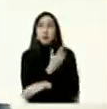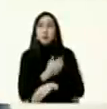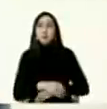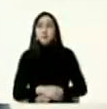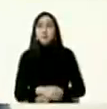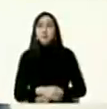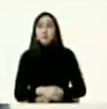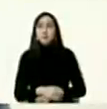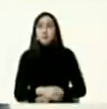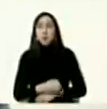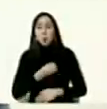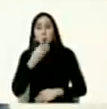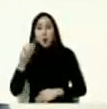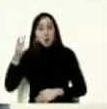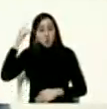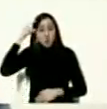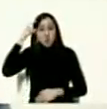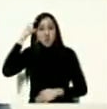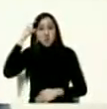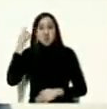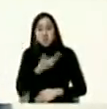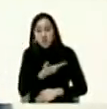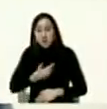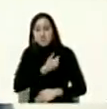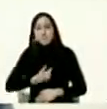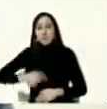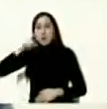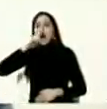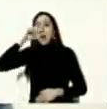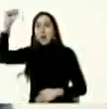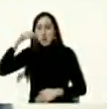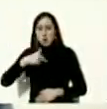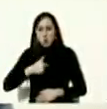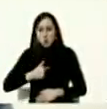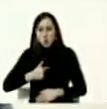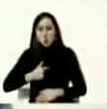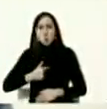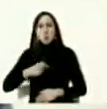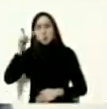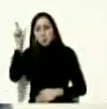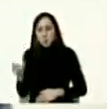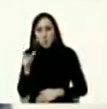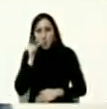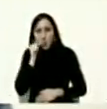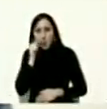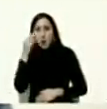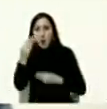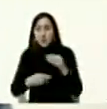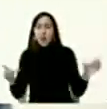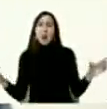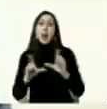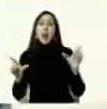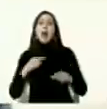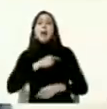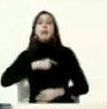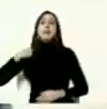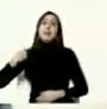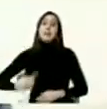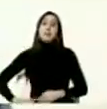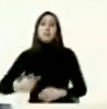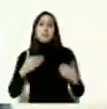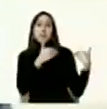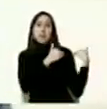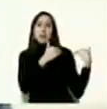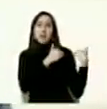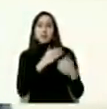hola buenos días su excelentísimo señor presidente soy Gong Xiang Chen corresponsal de la televisión central de China que